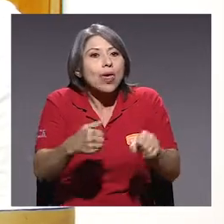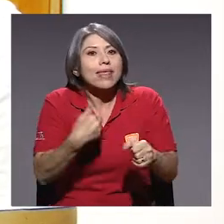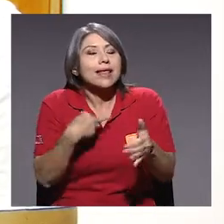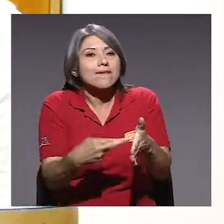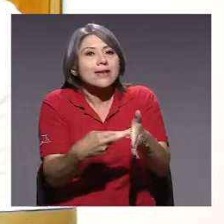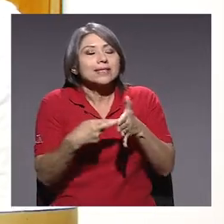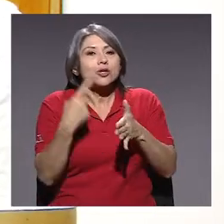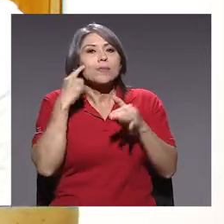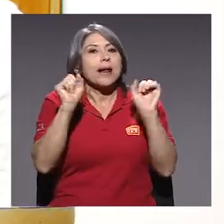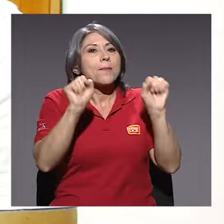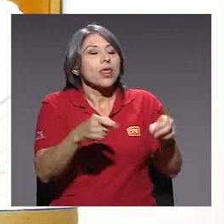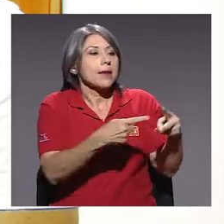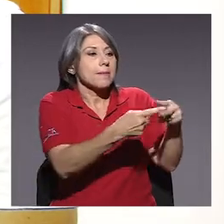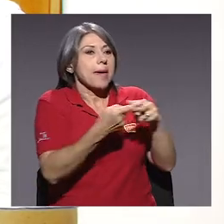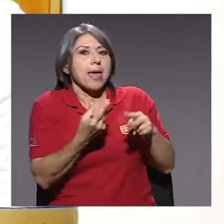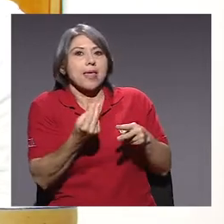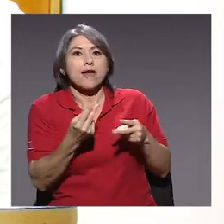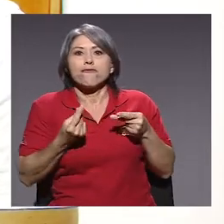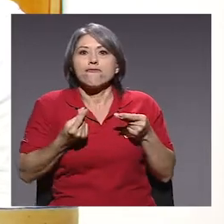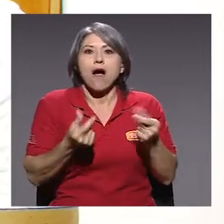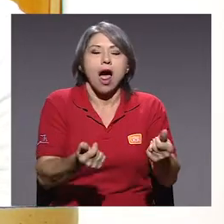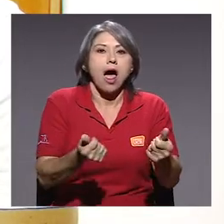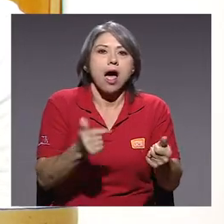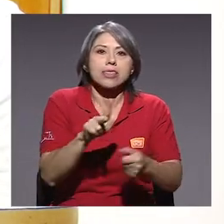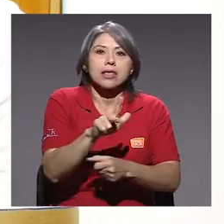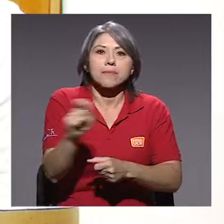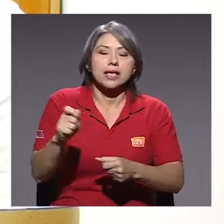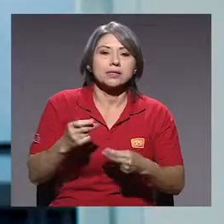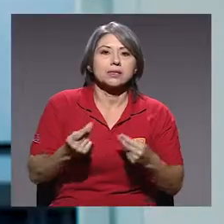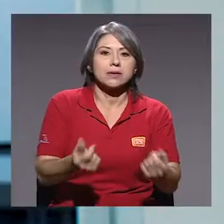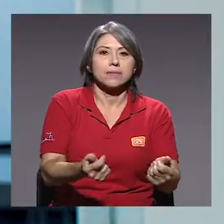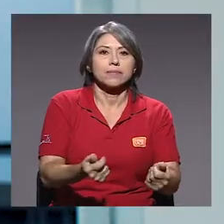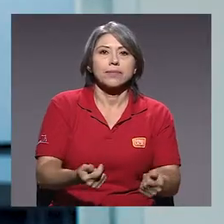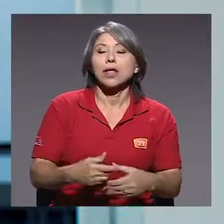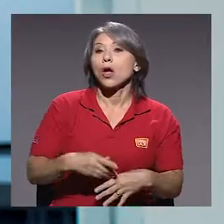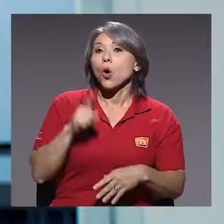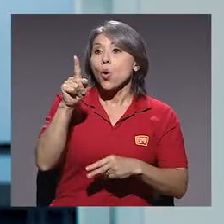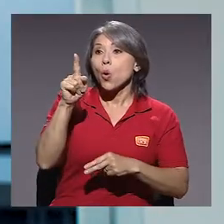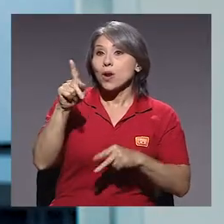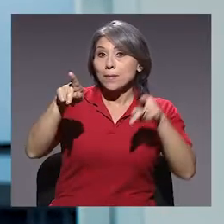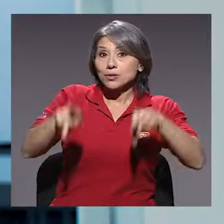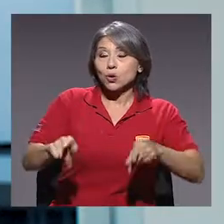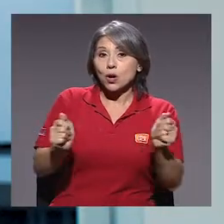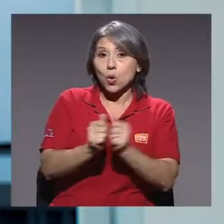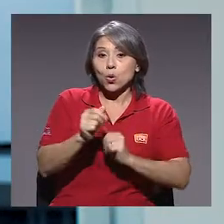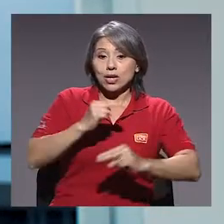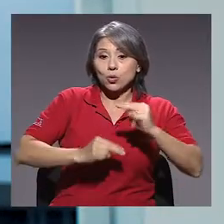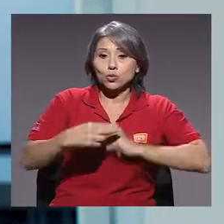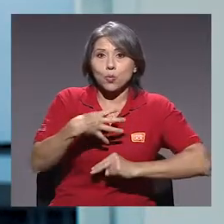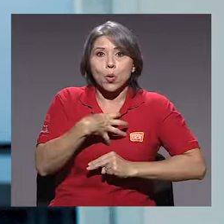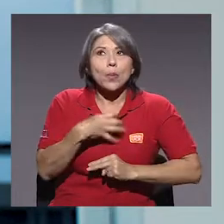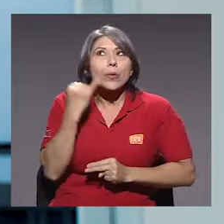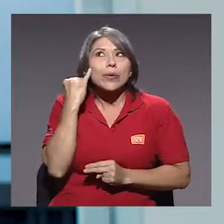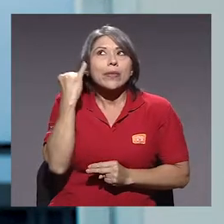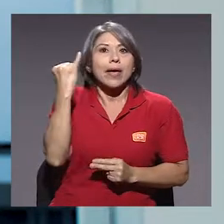financiamiento rápido, expedito, en un proceso de tres meses. La información que necesite un emprendedor para desarrollar su negocio